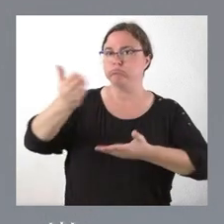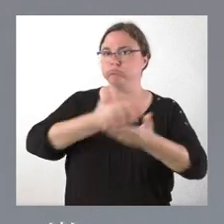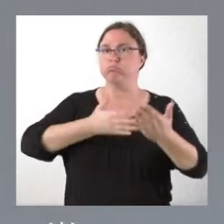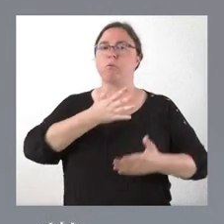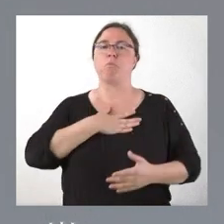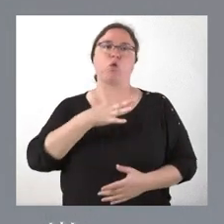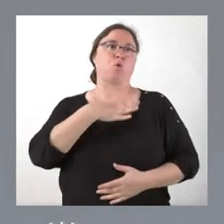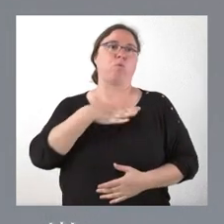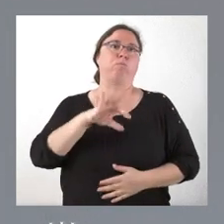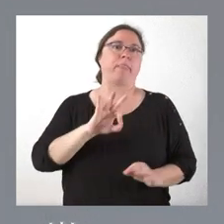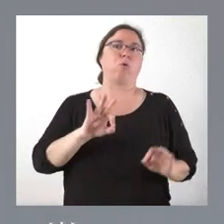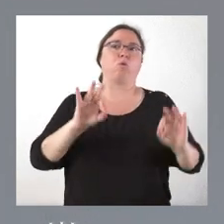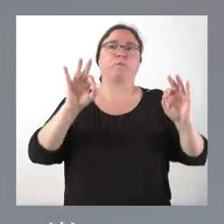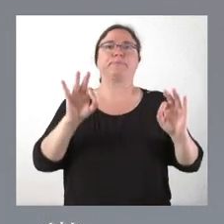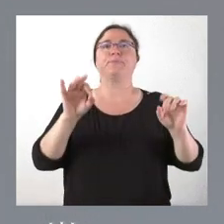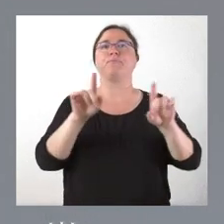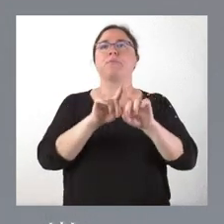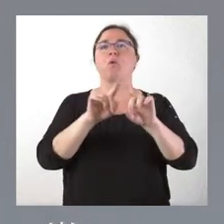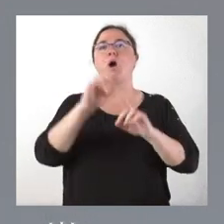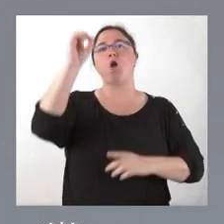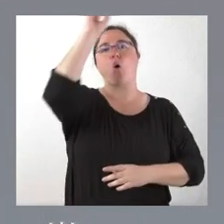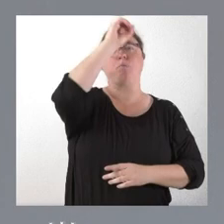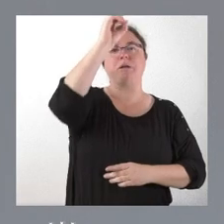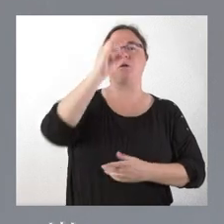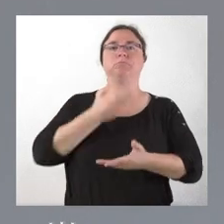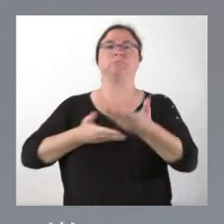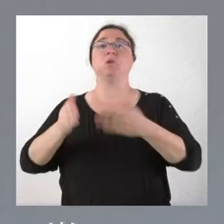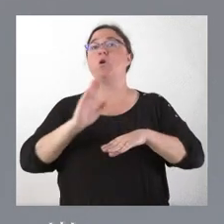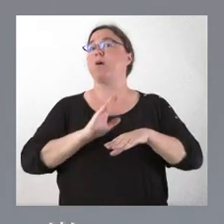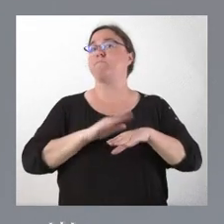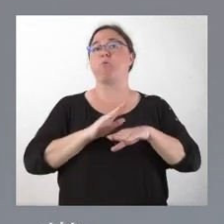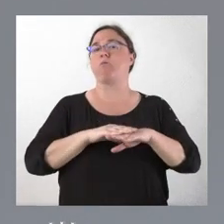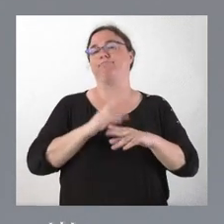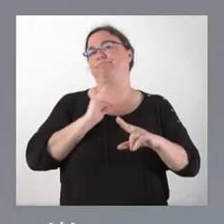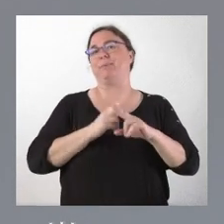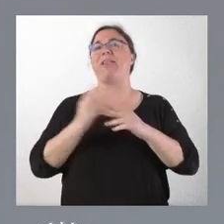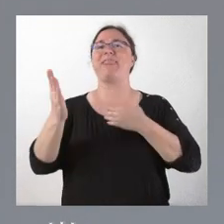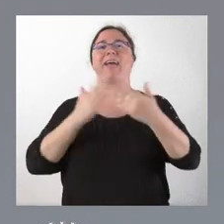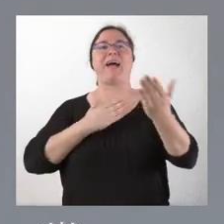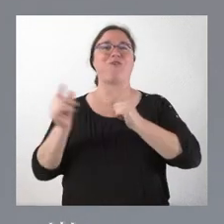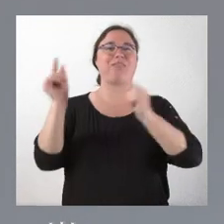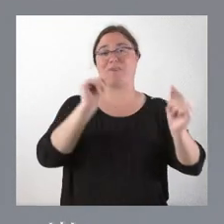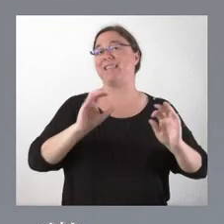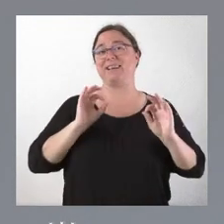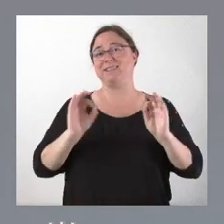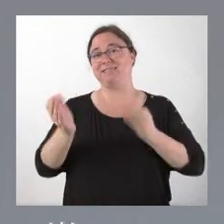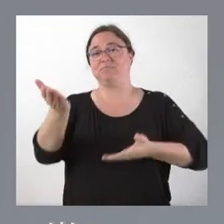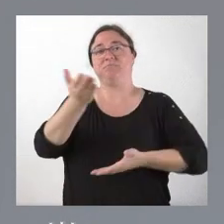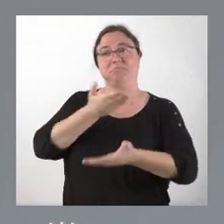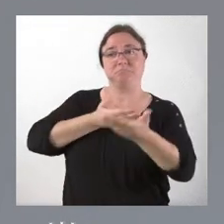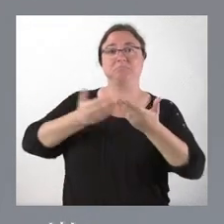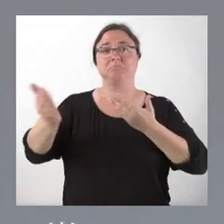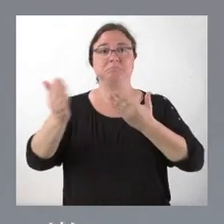mantener unas opiniones en otras. Porque el diálogo y el debate es eso, pero finalmente,